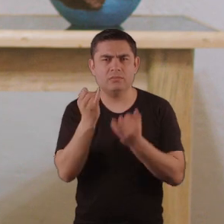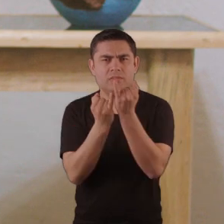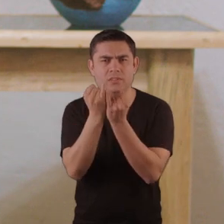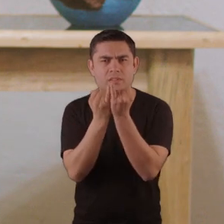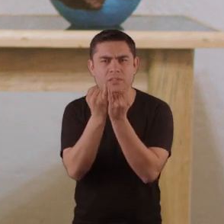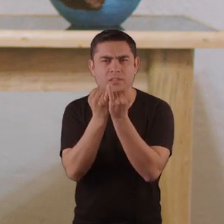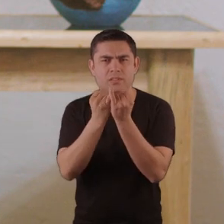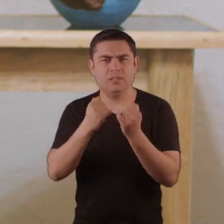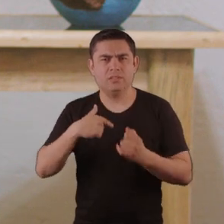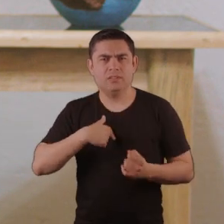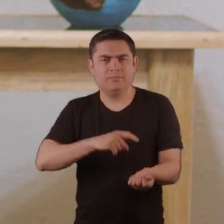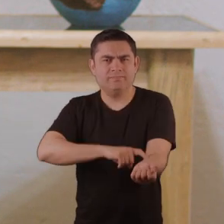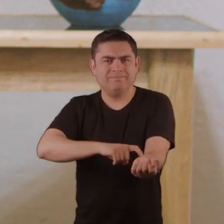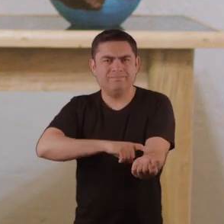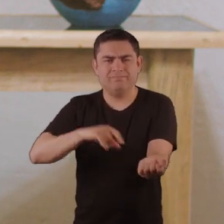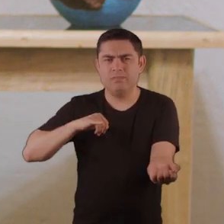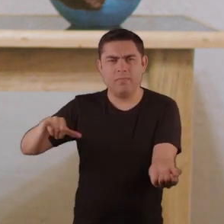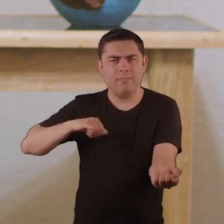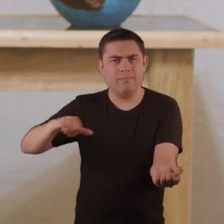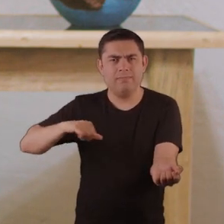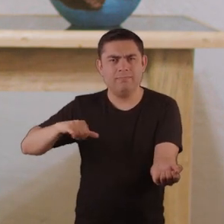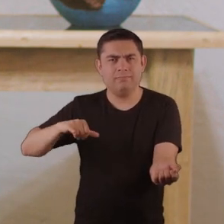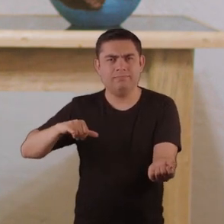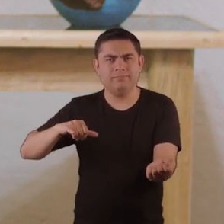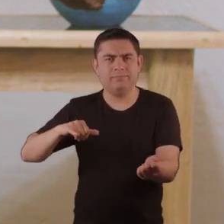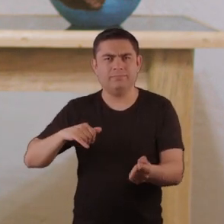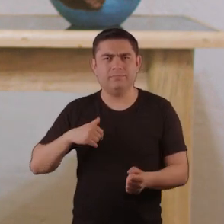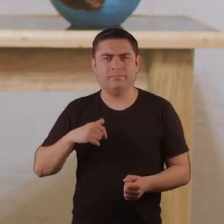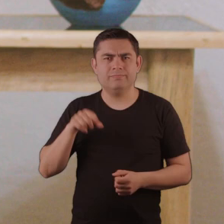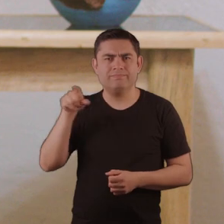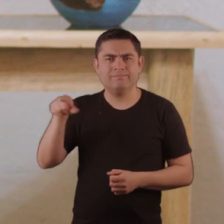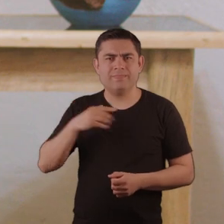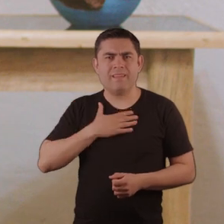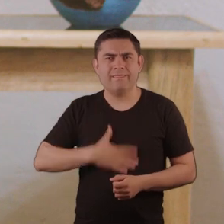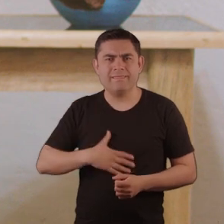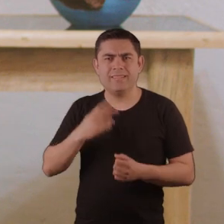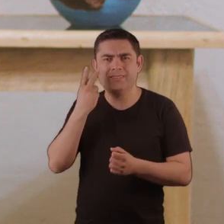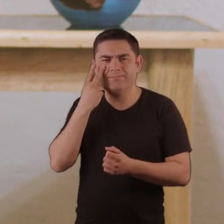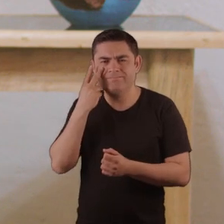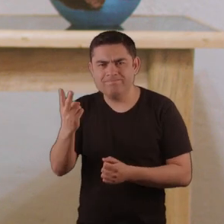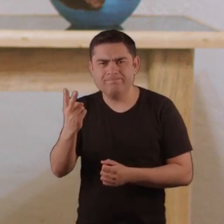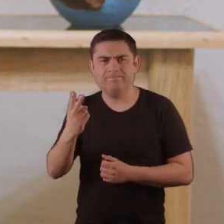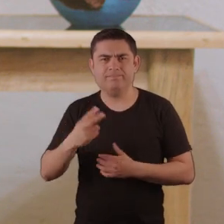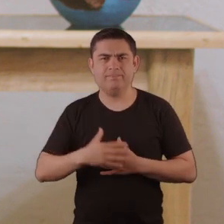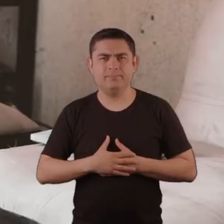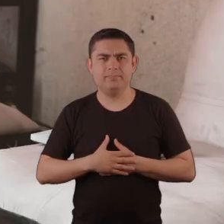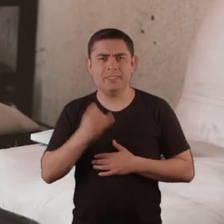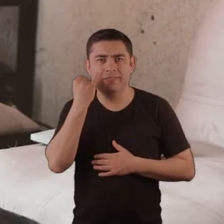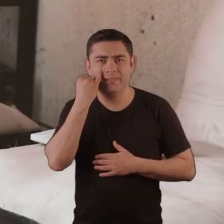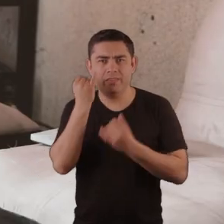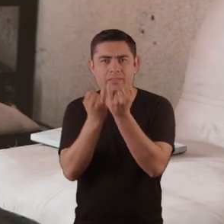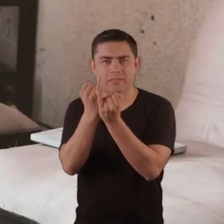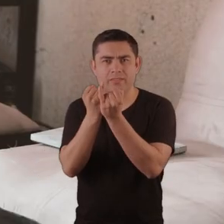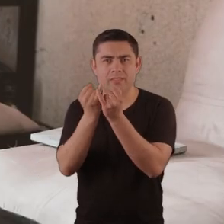Pues que es mi hermana, es mi sangre y la quiero ver. Yo